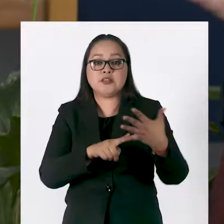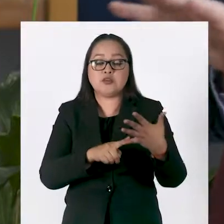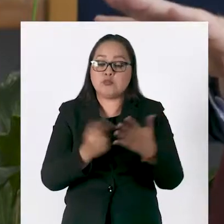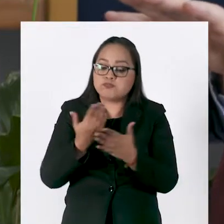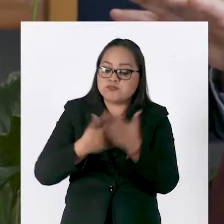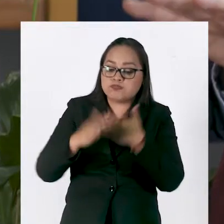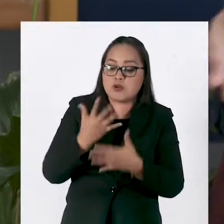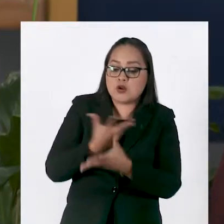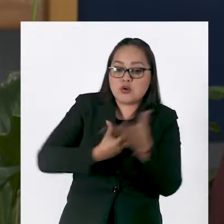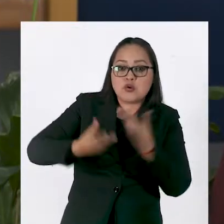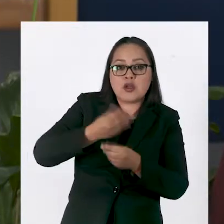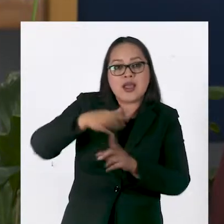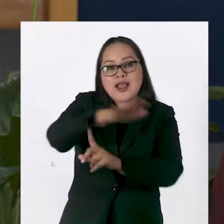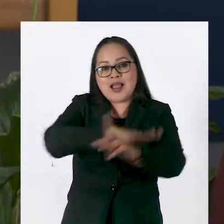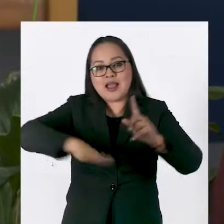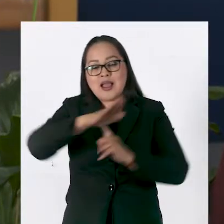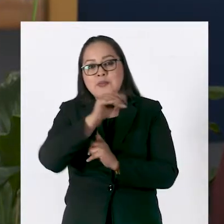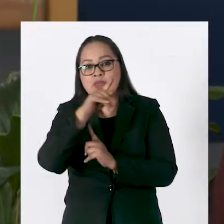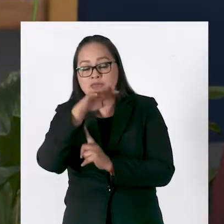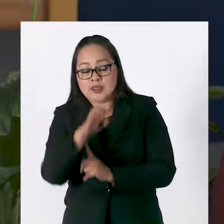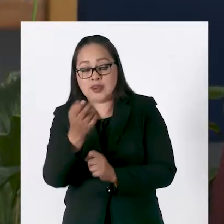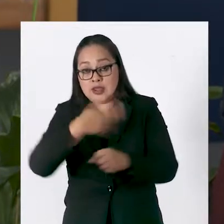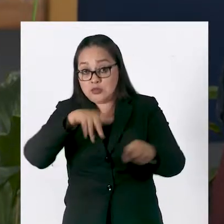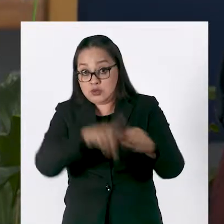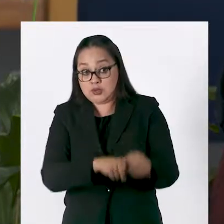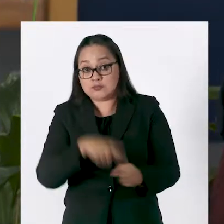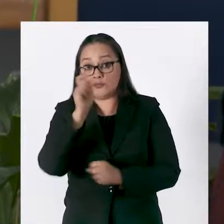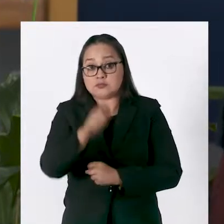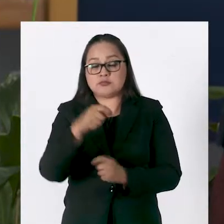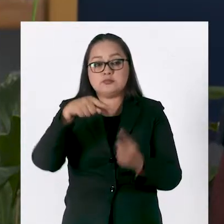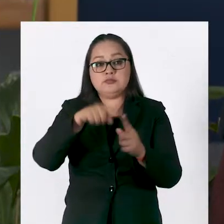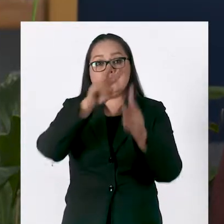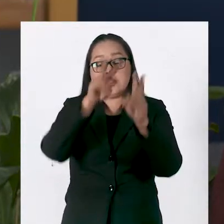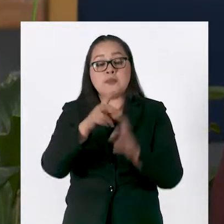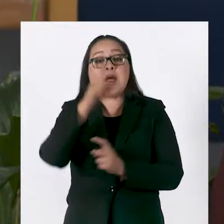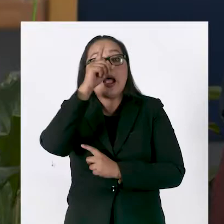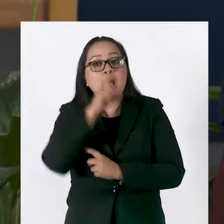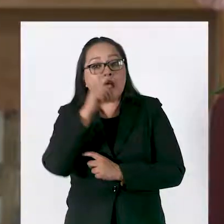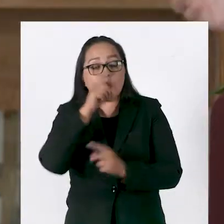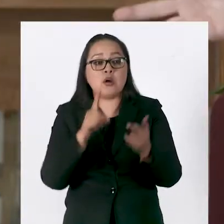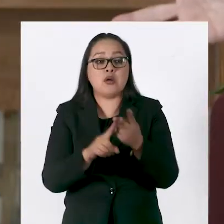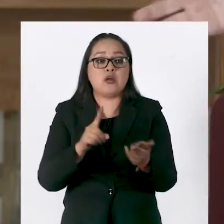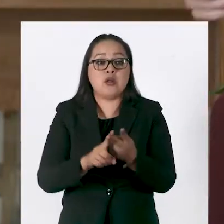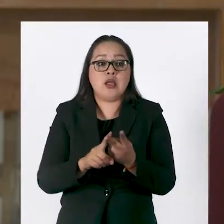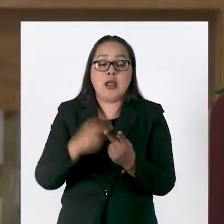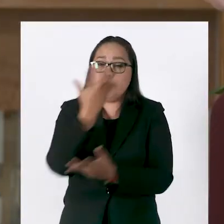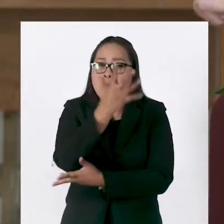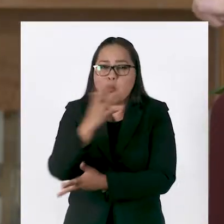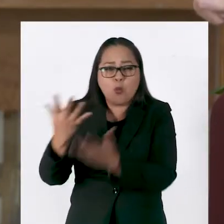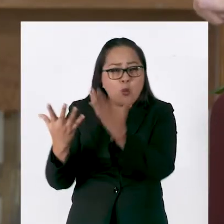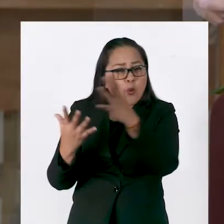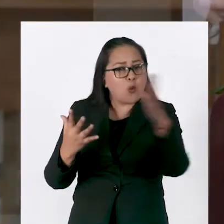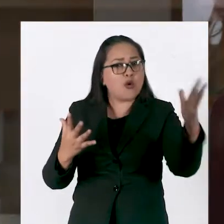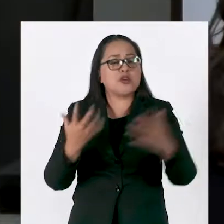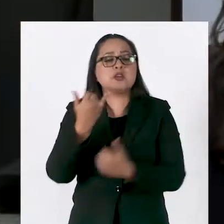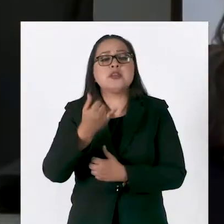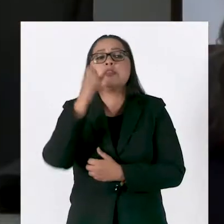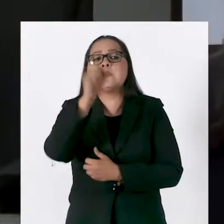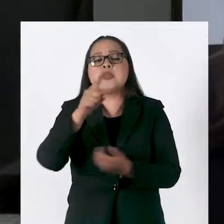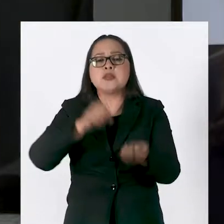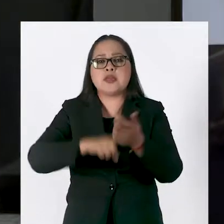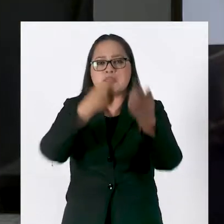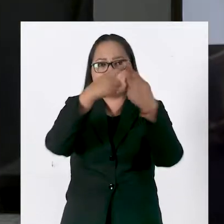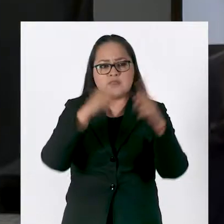el desarrollo sustentable que pasa por el medio ambiente y que significa agua, reservas forestales